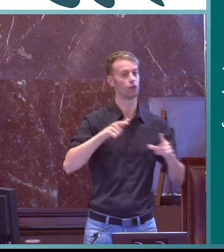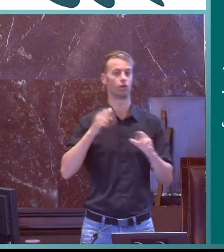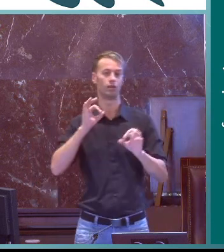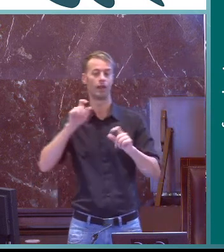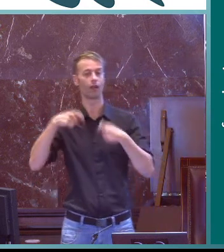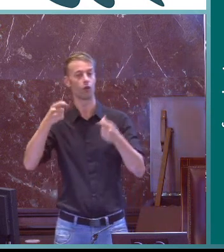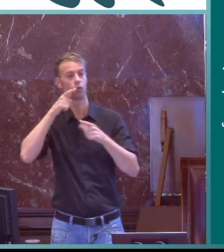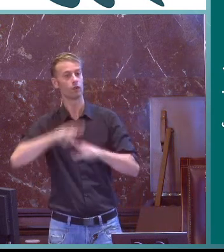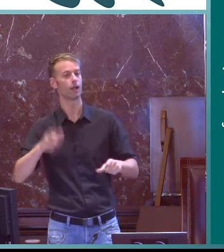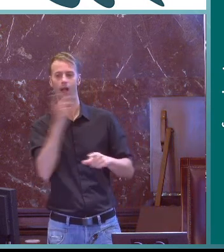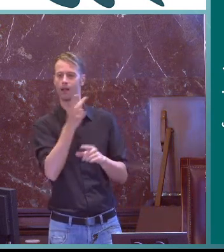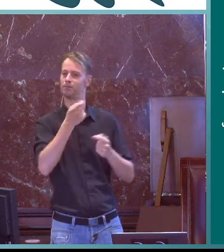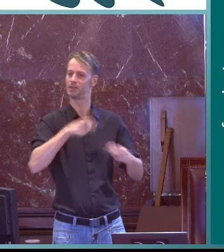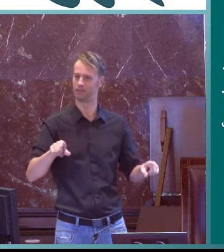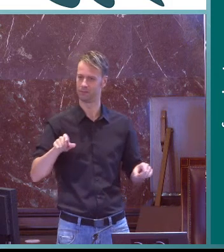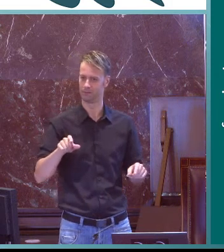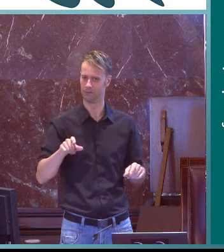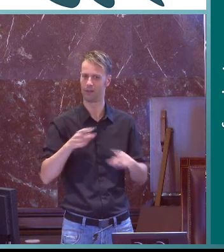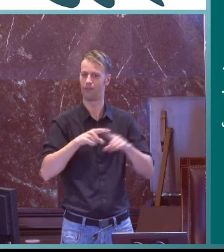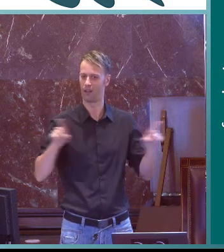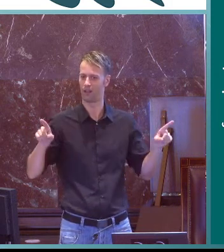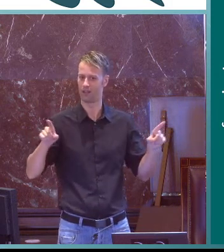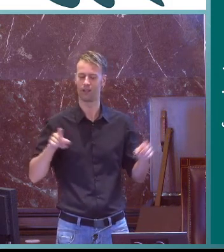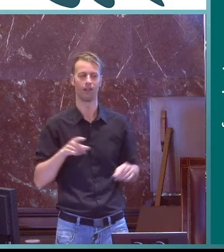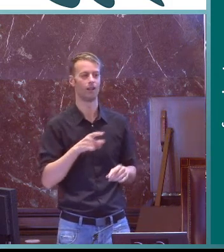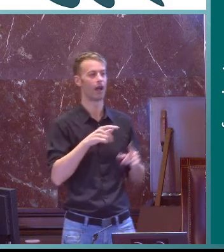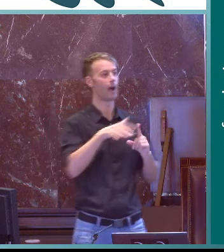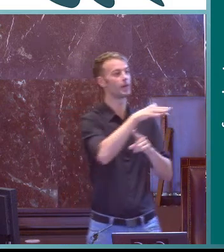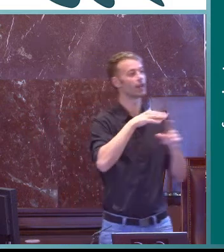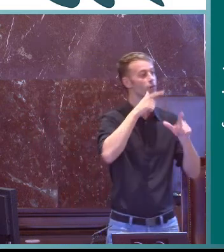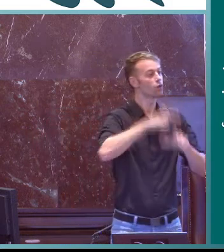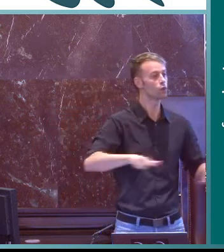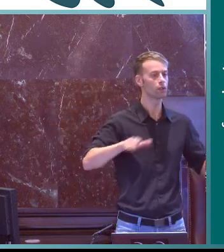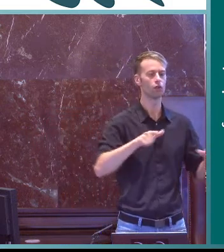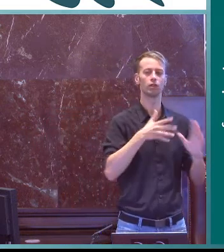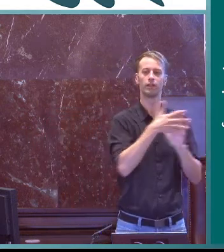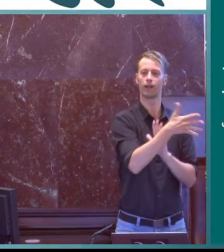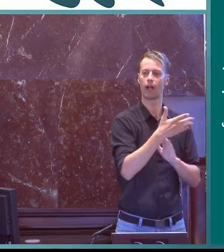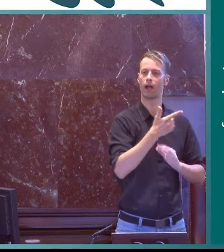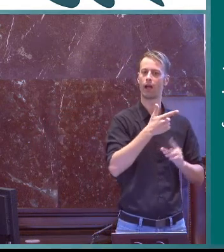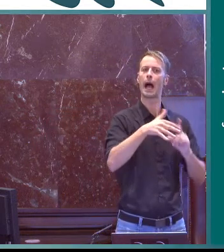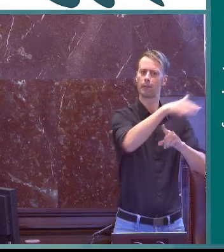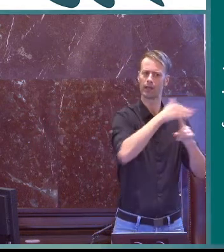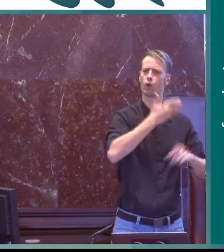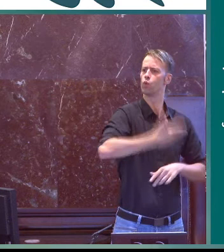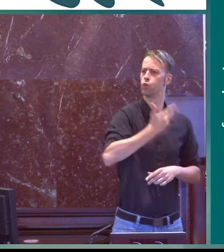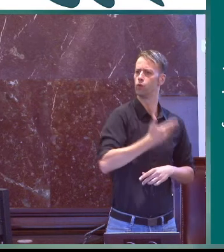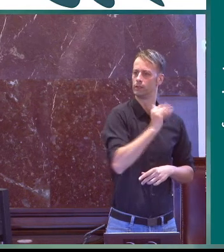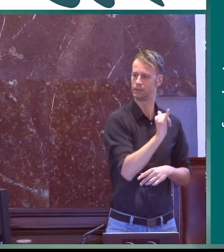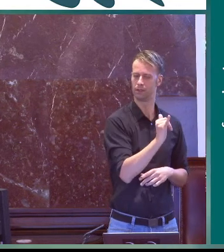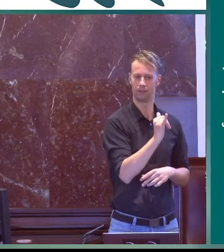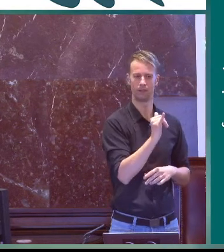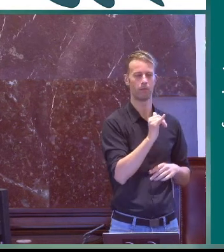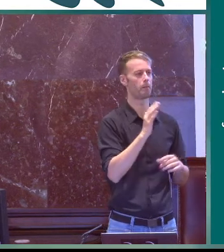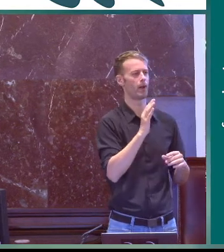el ambientalismo lingüístico y la sociolingüística como veis son dos conceptos diferentes en el que el ambientalismo lingüístico